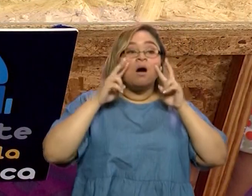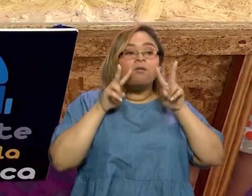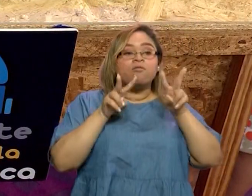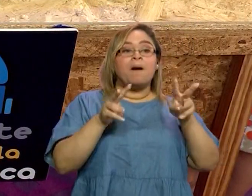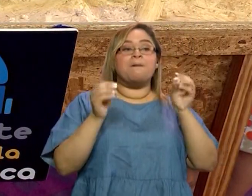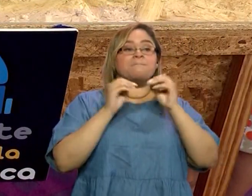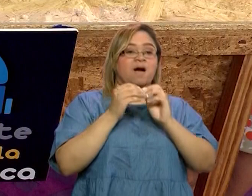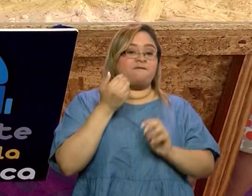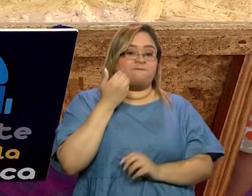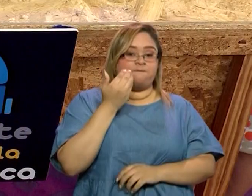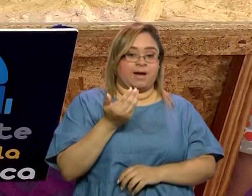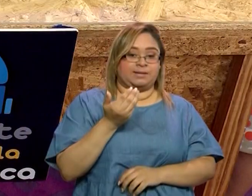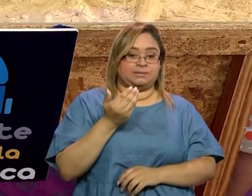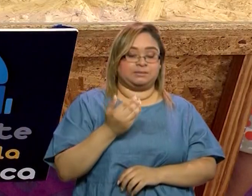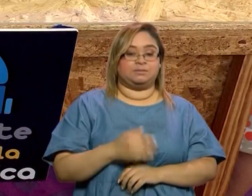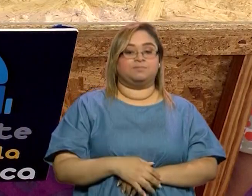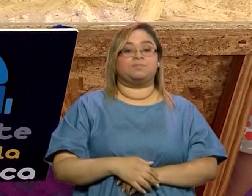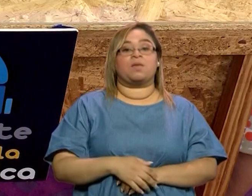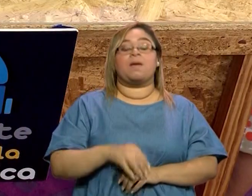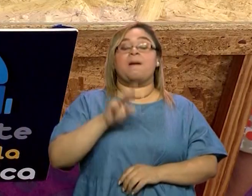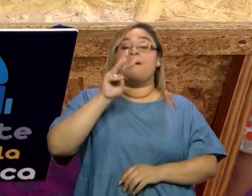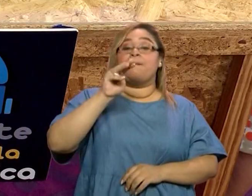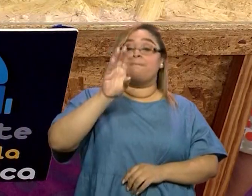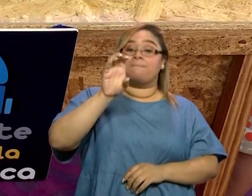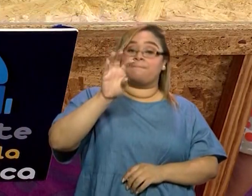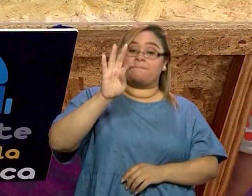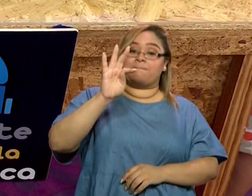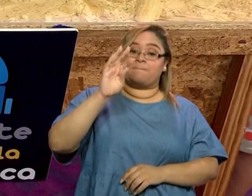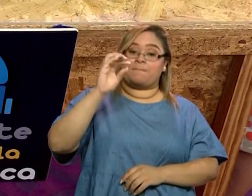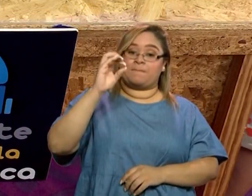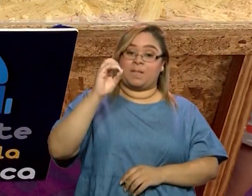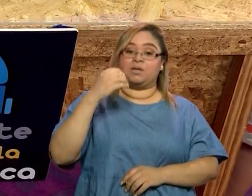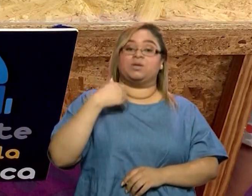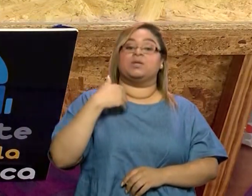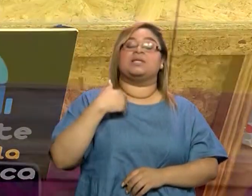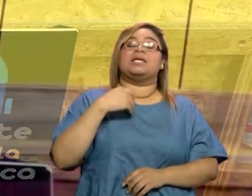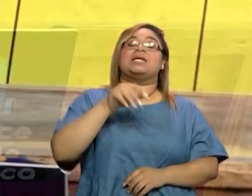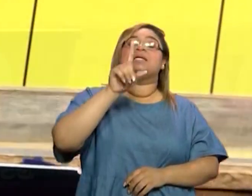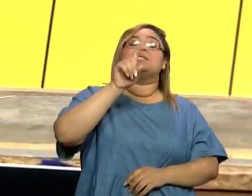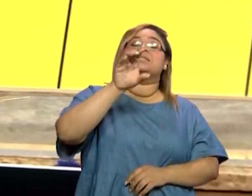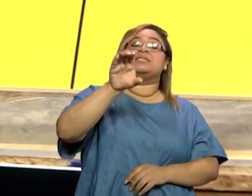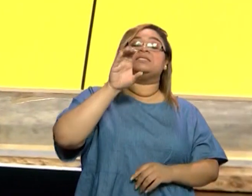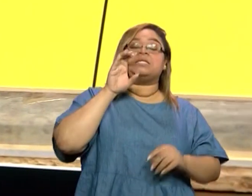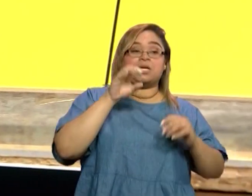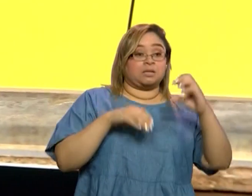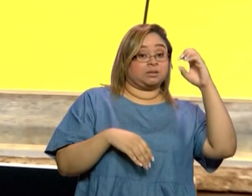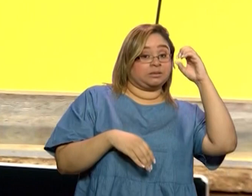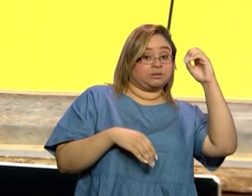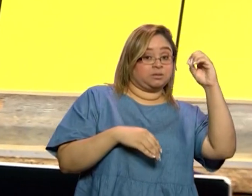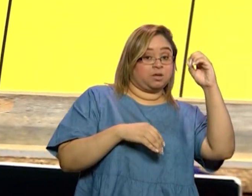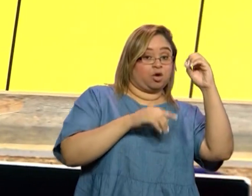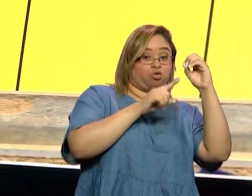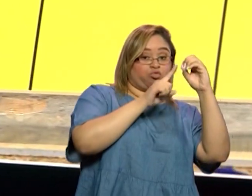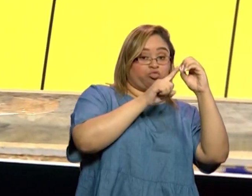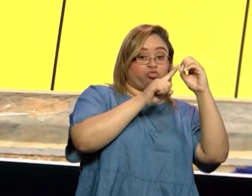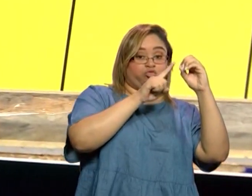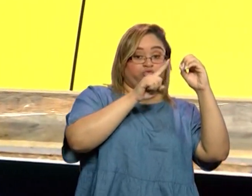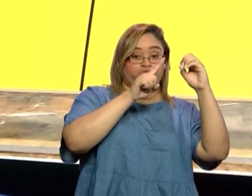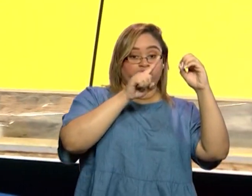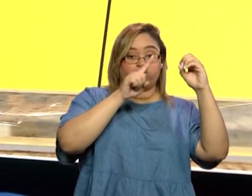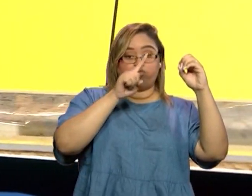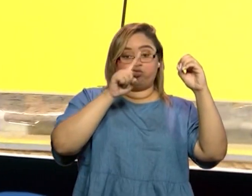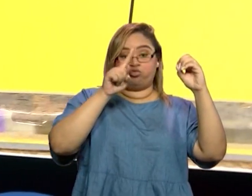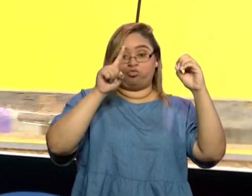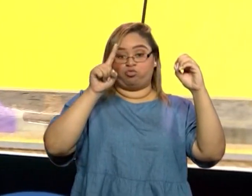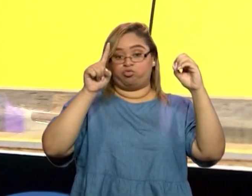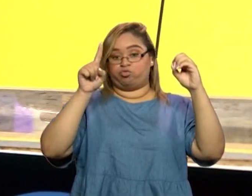metro. El metro tiene 100 centímetros. De allá para acá, donde está la maestra Michelle, el de la derecha hacia la